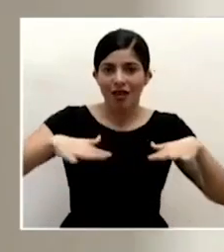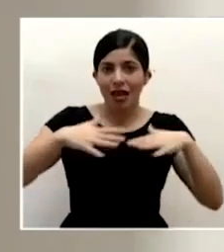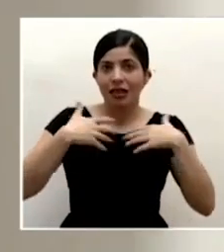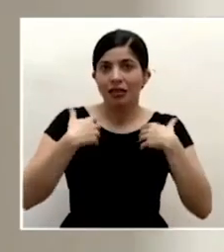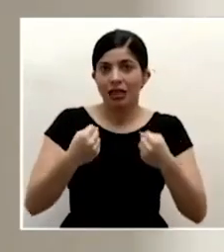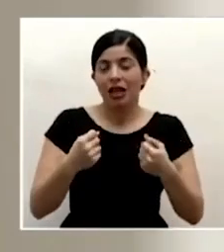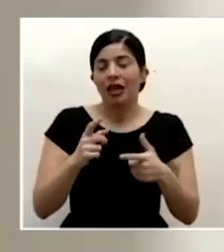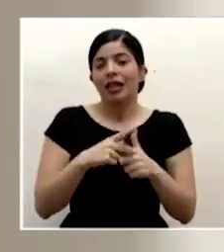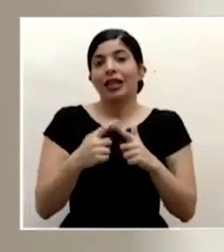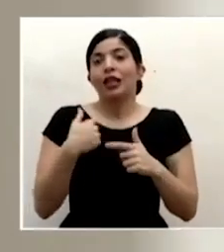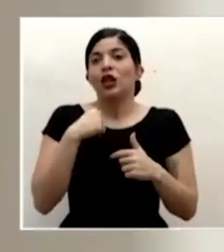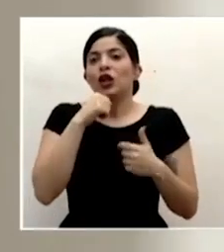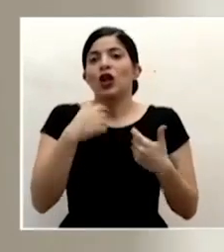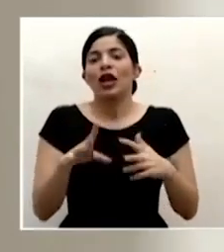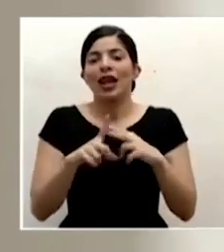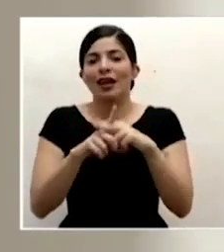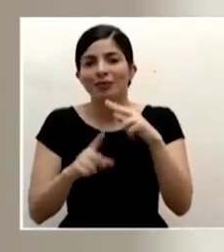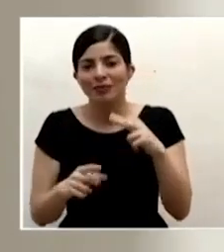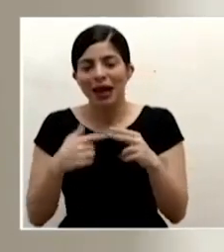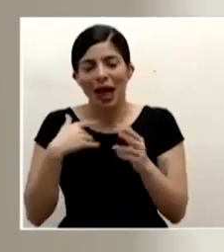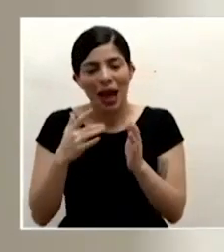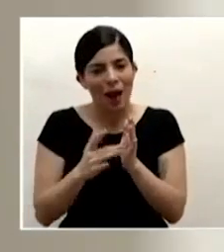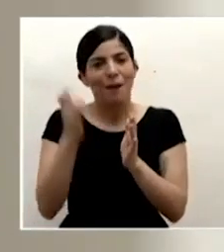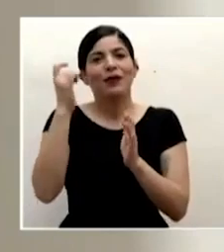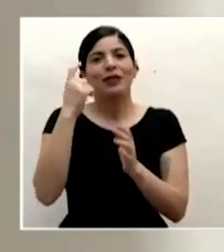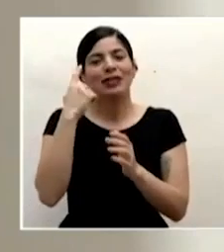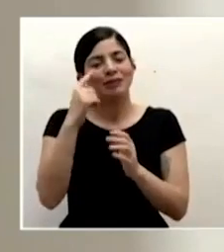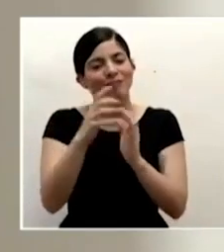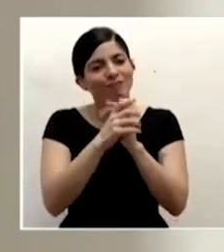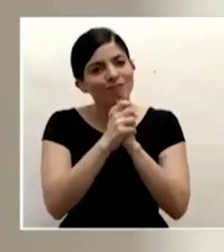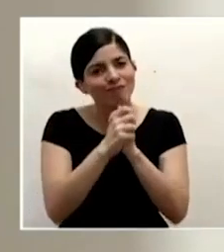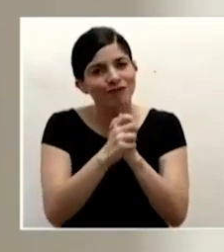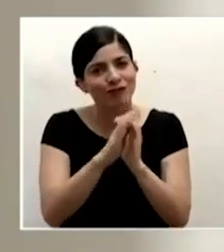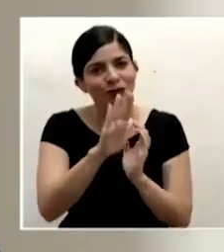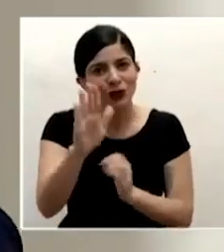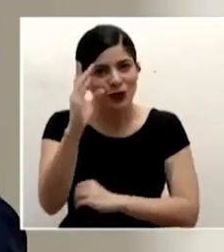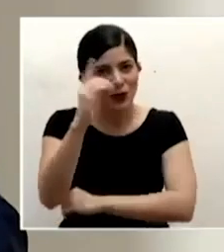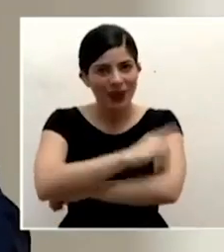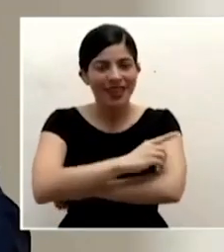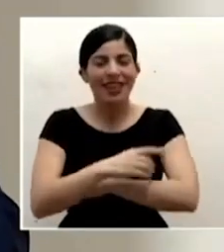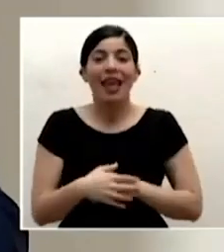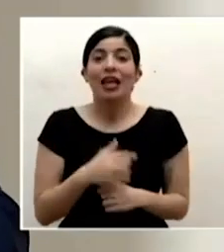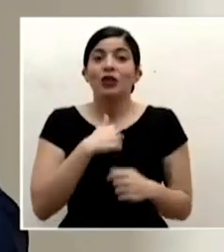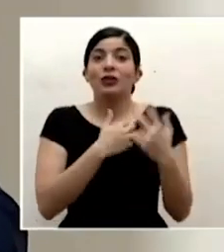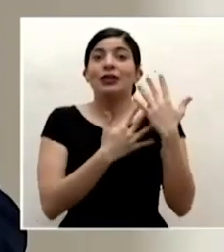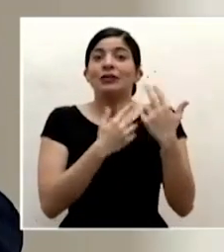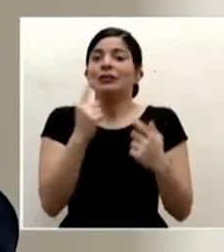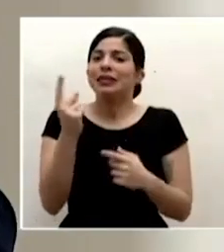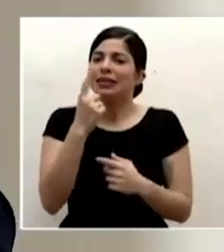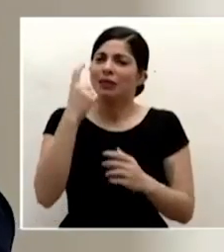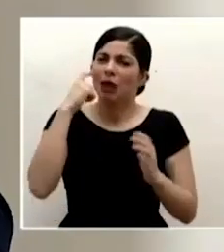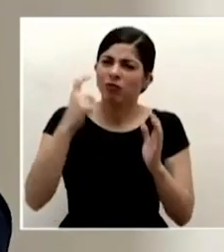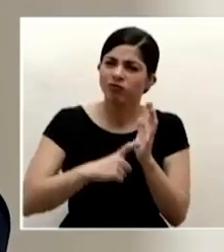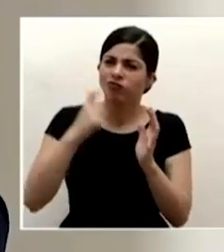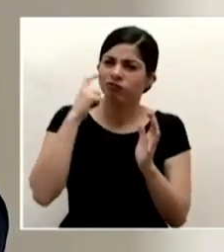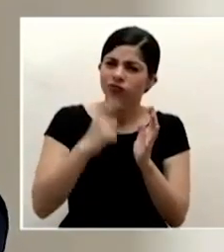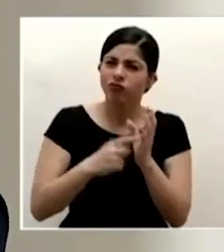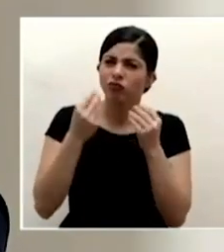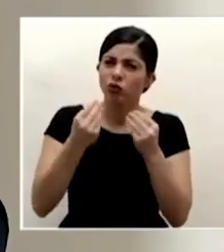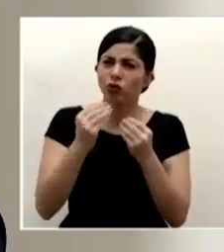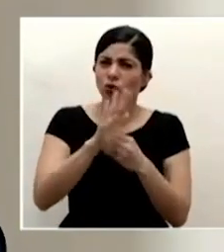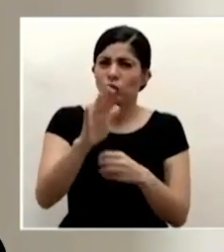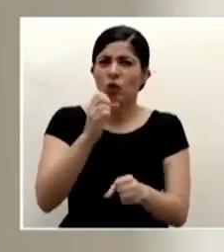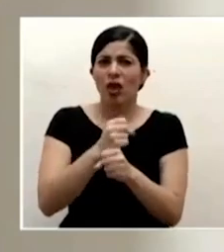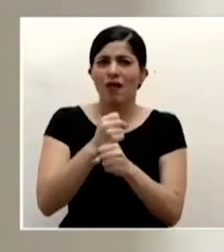quería dejar de aprovechar para felicitarlos por su día espero que siempre se le reconozca mucho su trabajo porque es de mucho